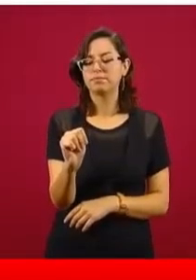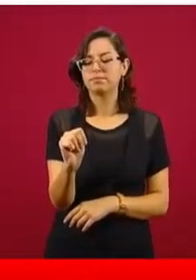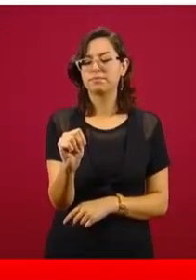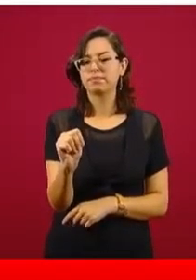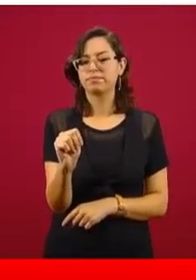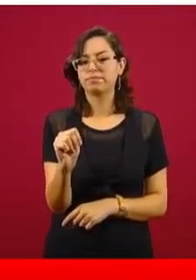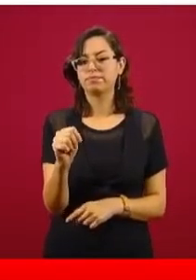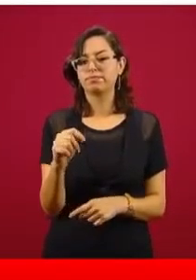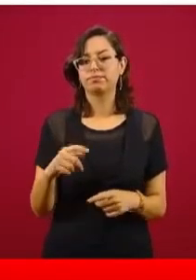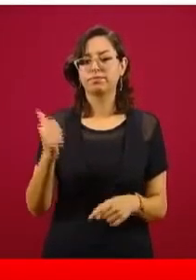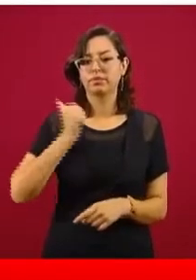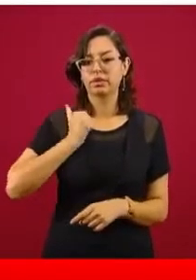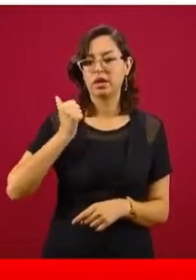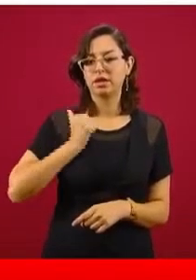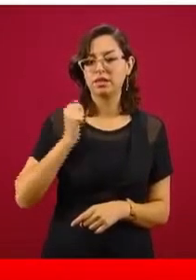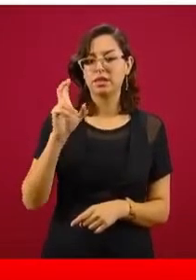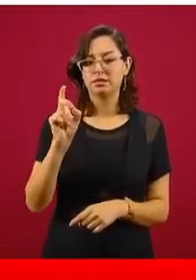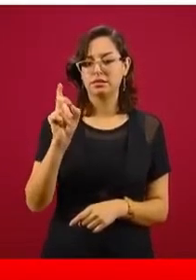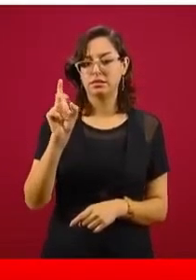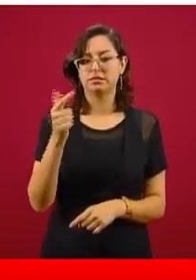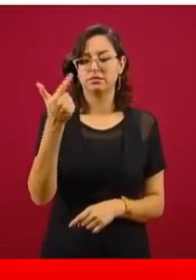en primer lugar, Canadá con 37,